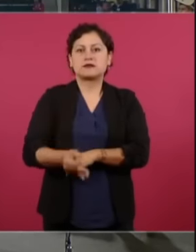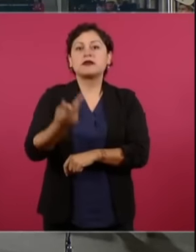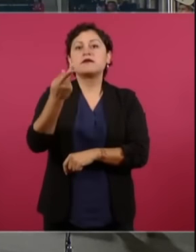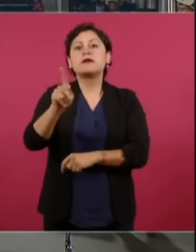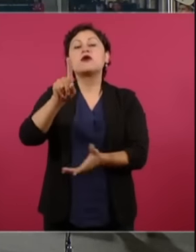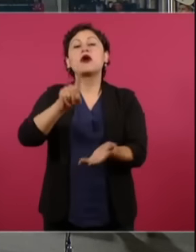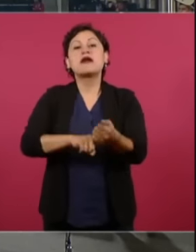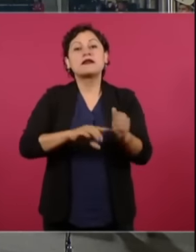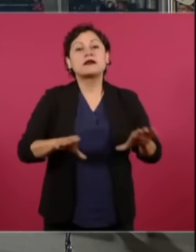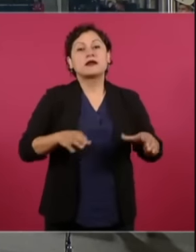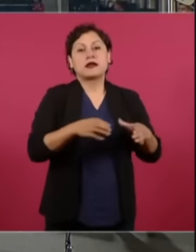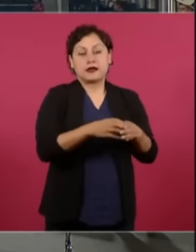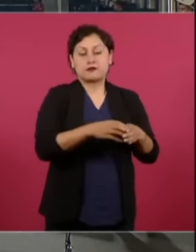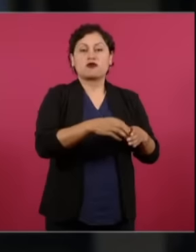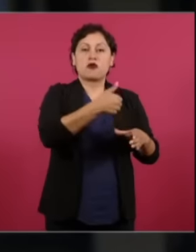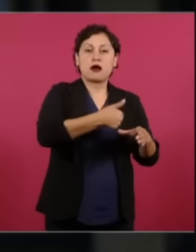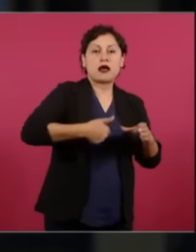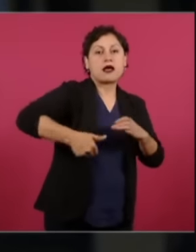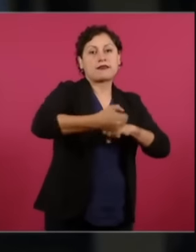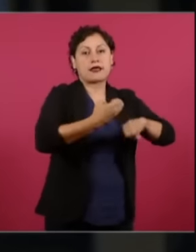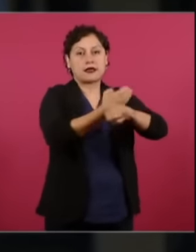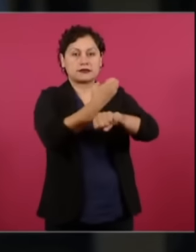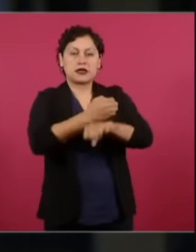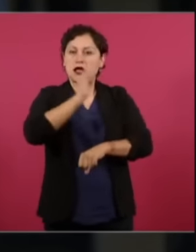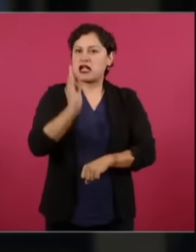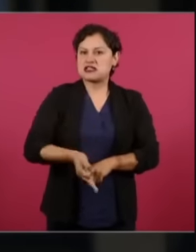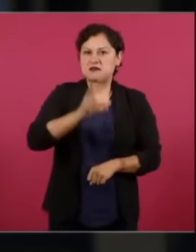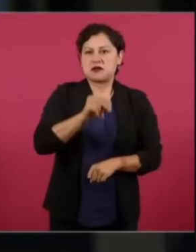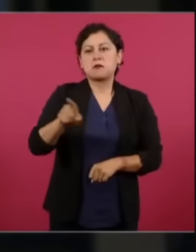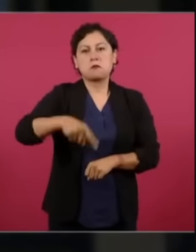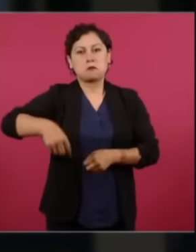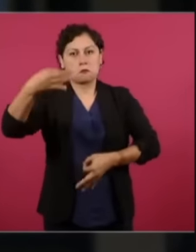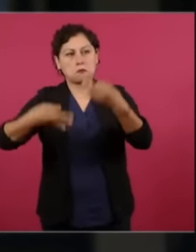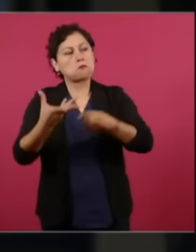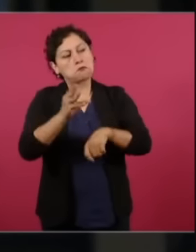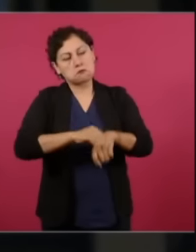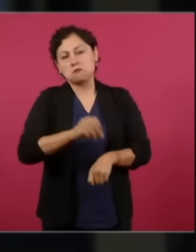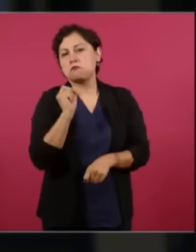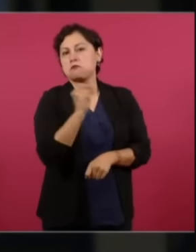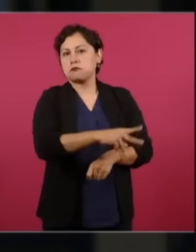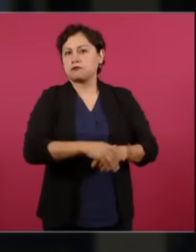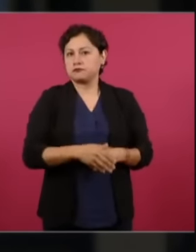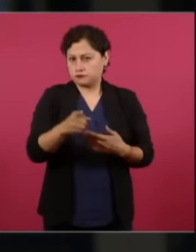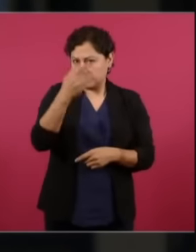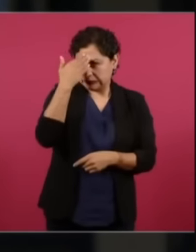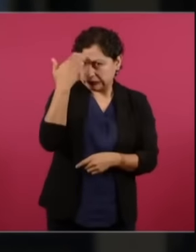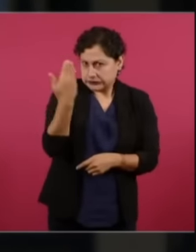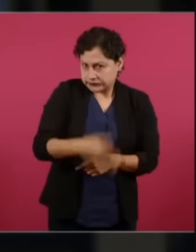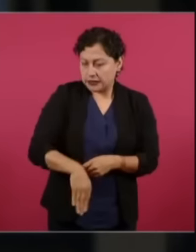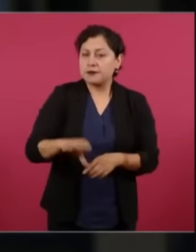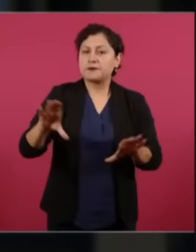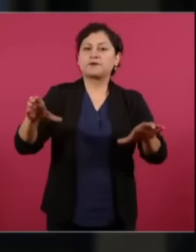locales. Además, recordemos que para realizar una reforma constitucional, además de aprobarse en el Congreso de la Unión, debe ser